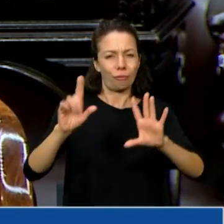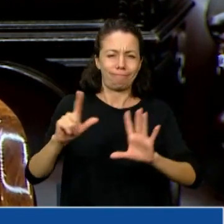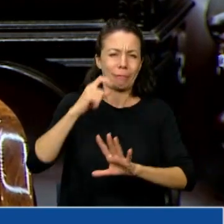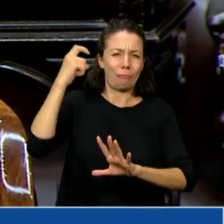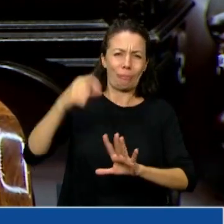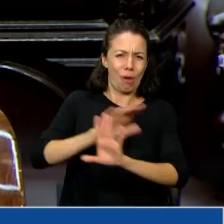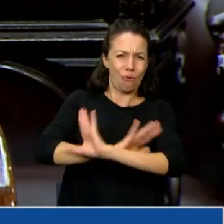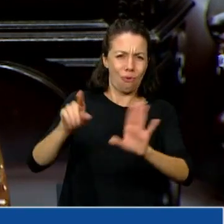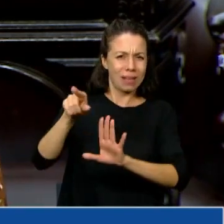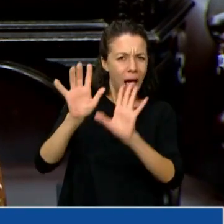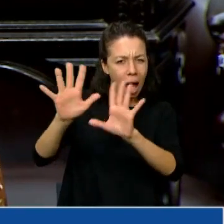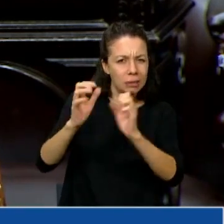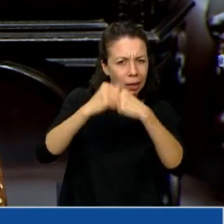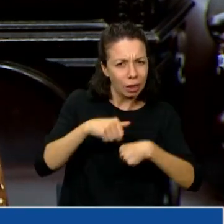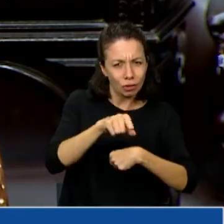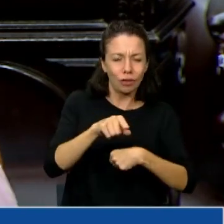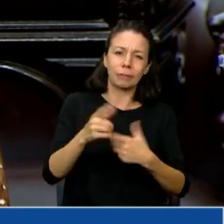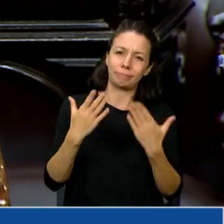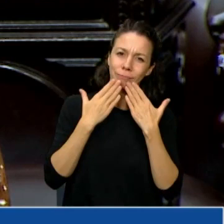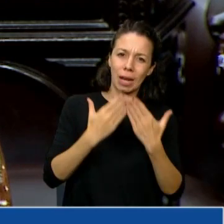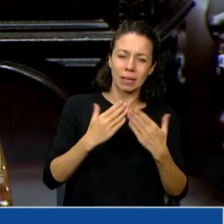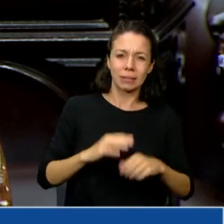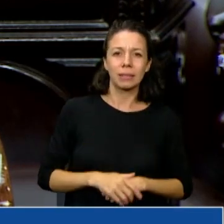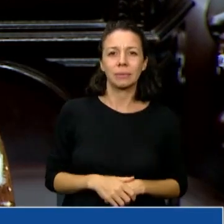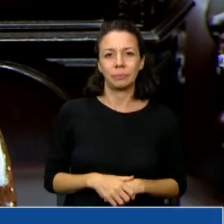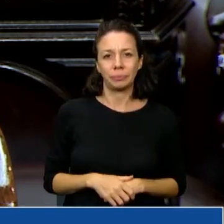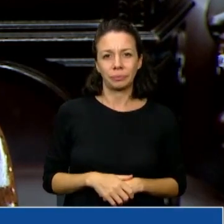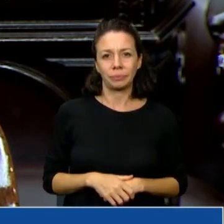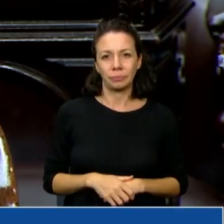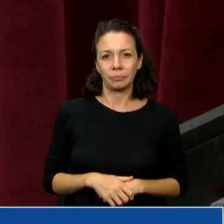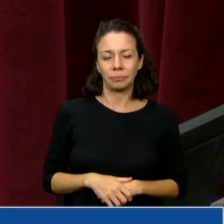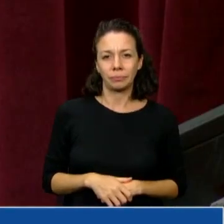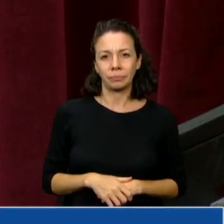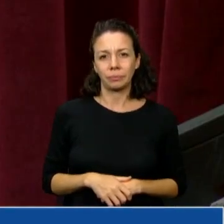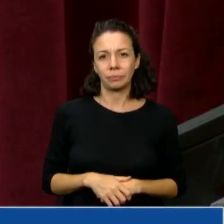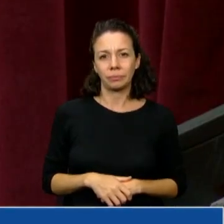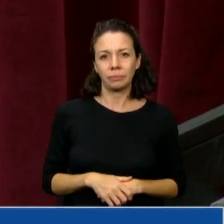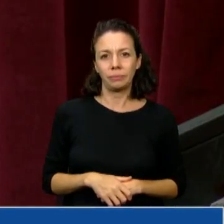vergüenza. Gracias, señor presidente. Muchas gracias.